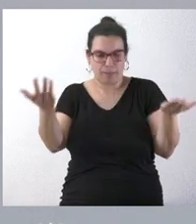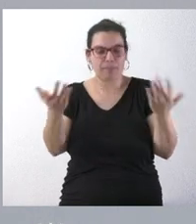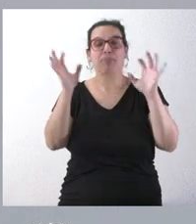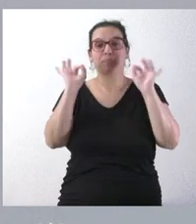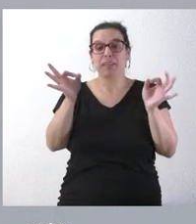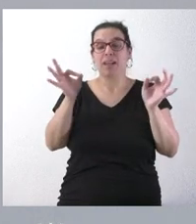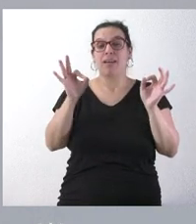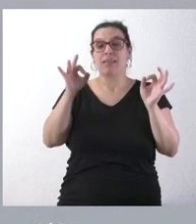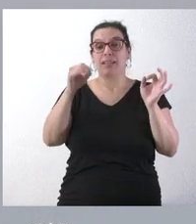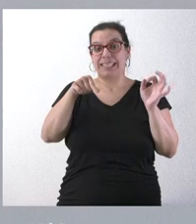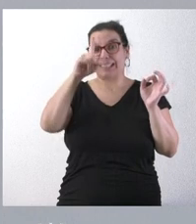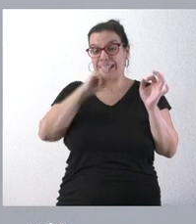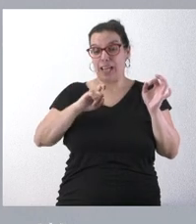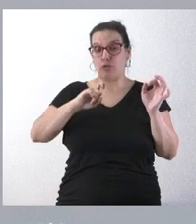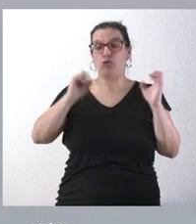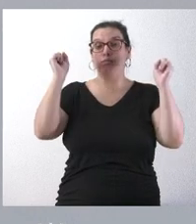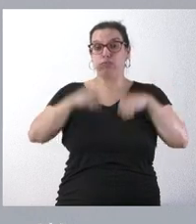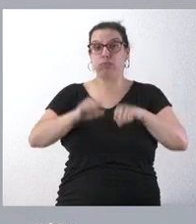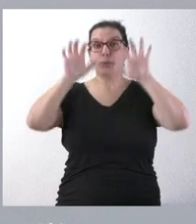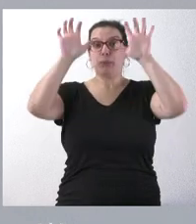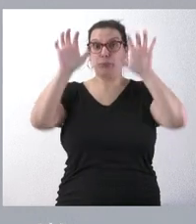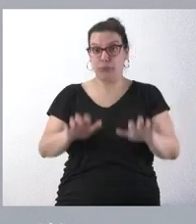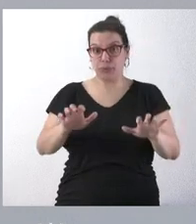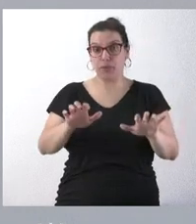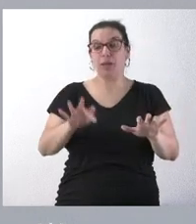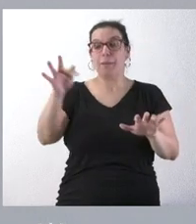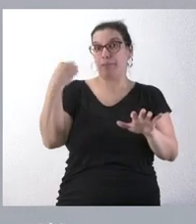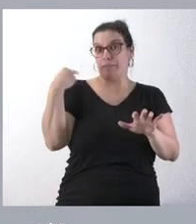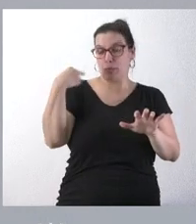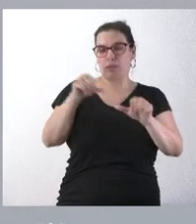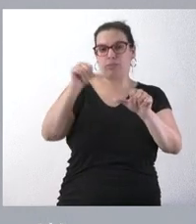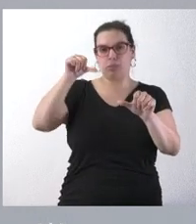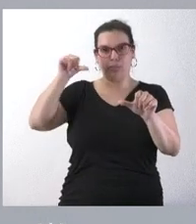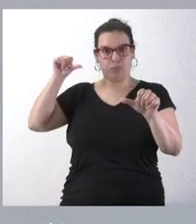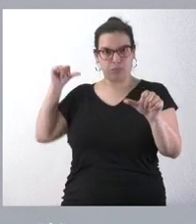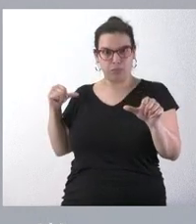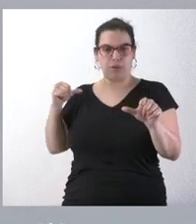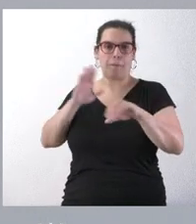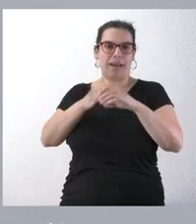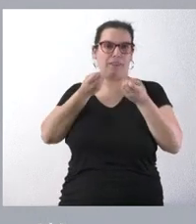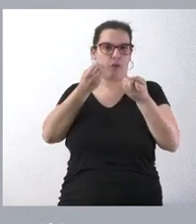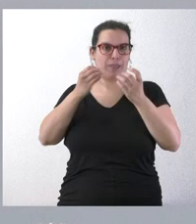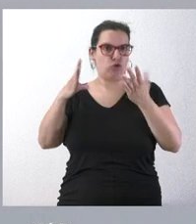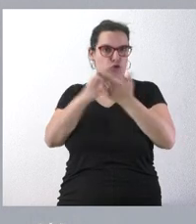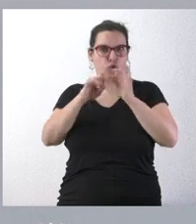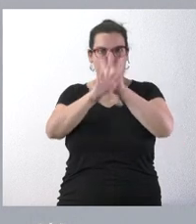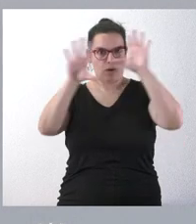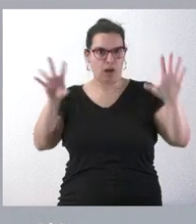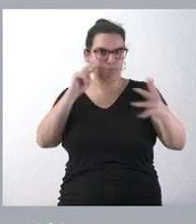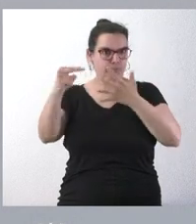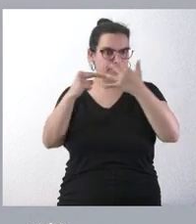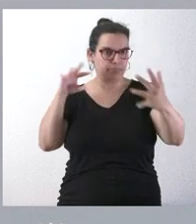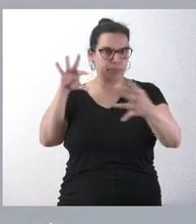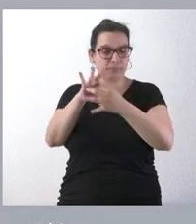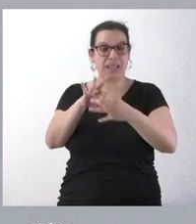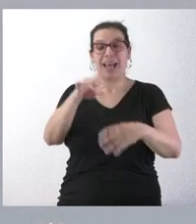reducción que se ha practicado en este momento y en relación con la pregunta que usted plantea y por dar toda la información con transparencia en relación con la misma,